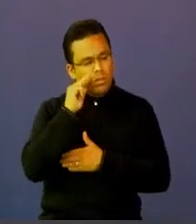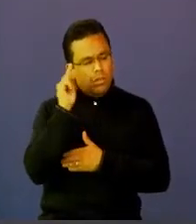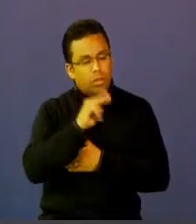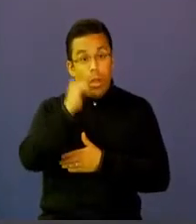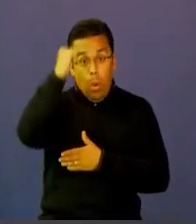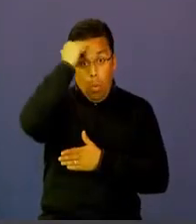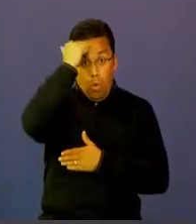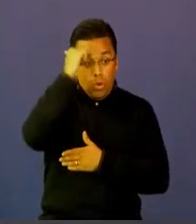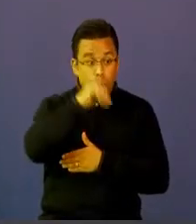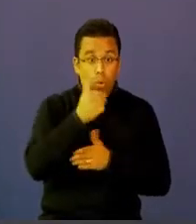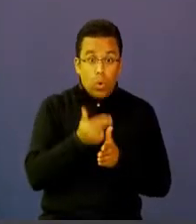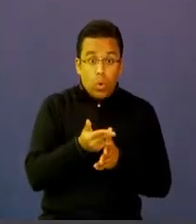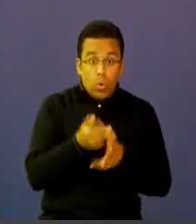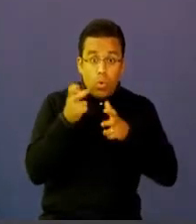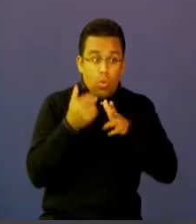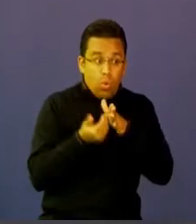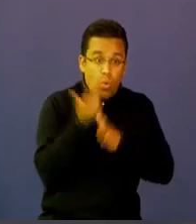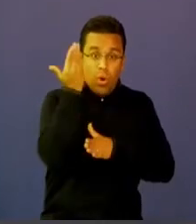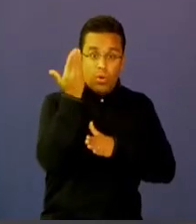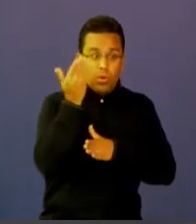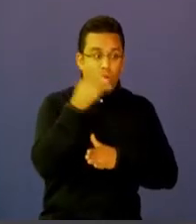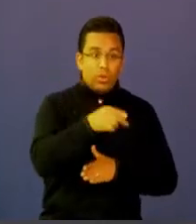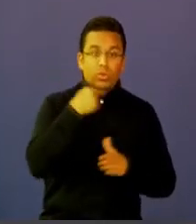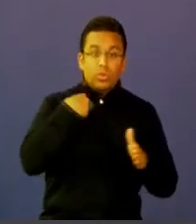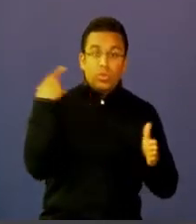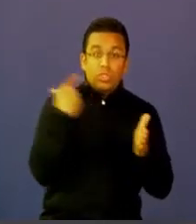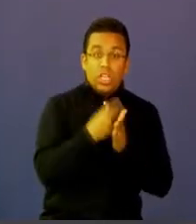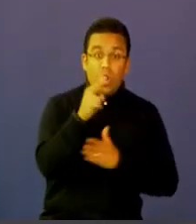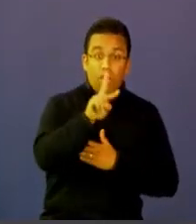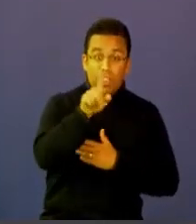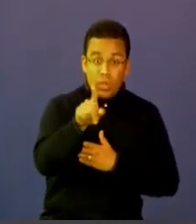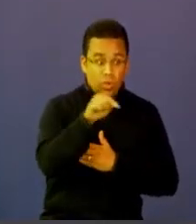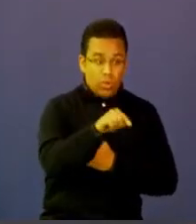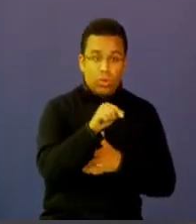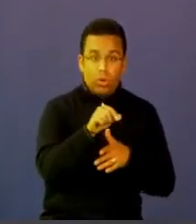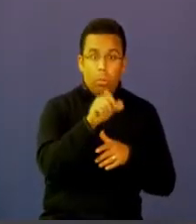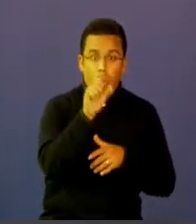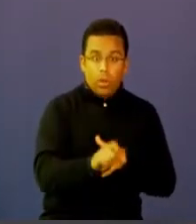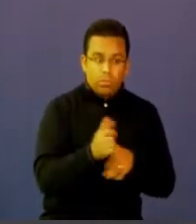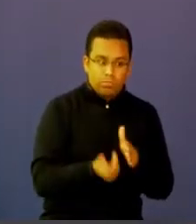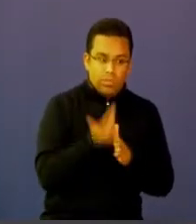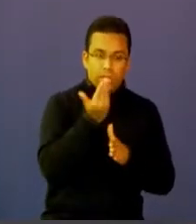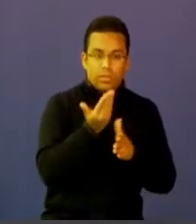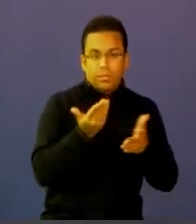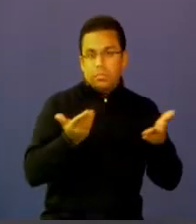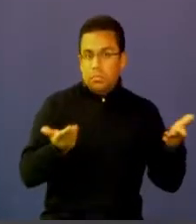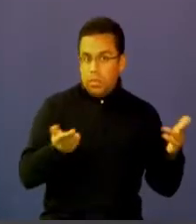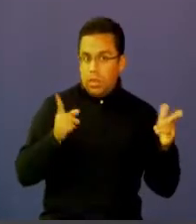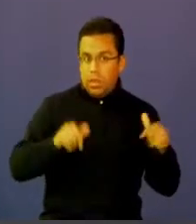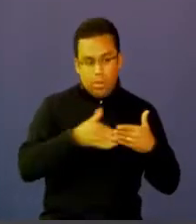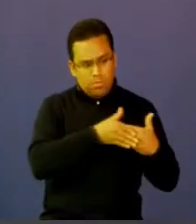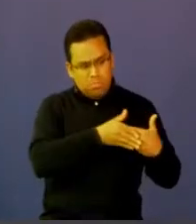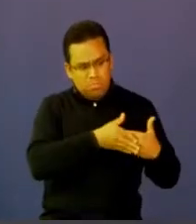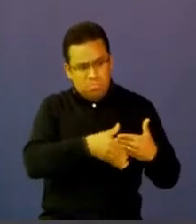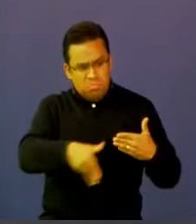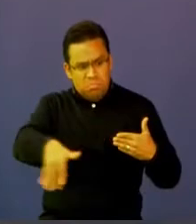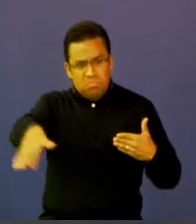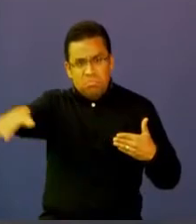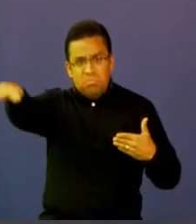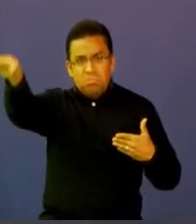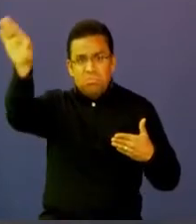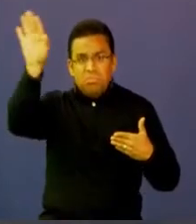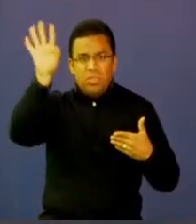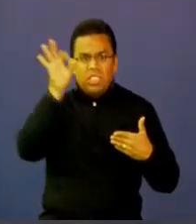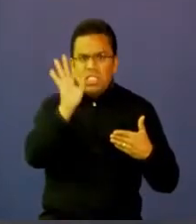innovador. El profesor del siglo XXI, y por qué no, dentro de los próximos siglos va a seguir un